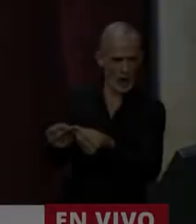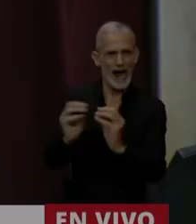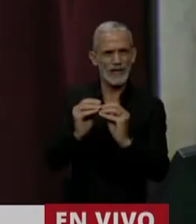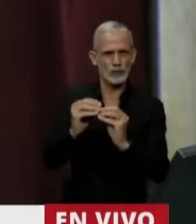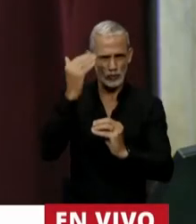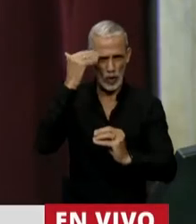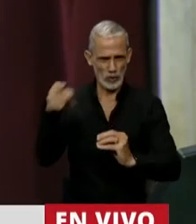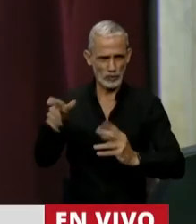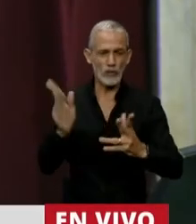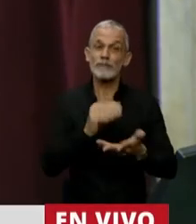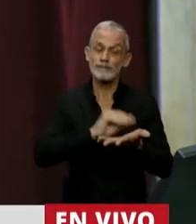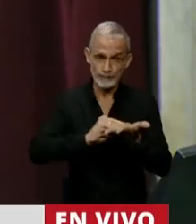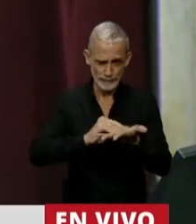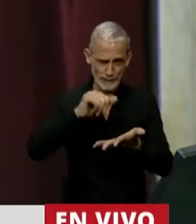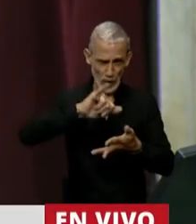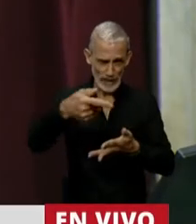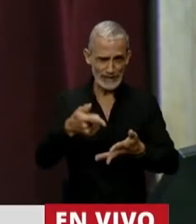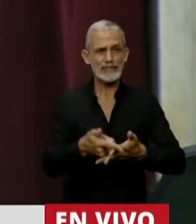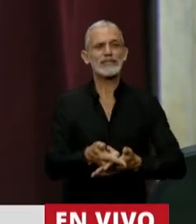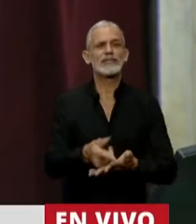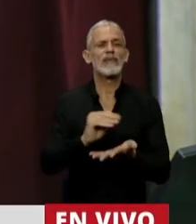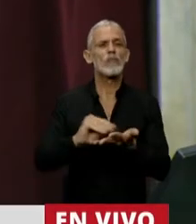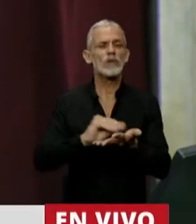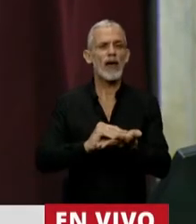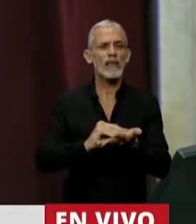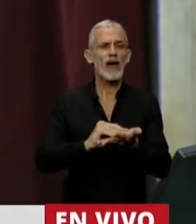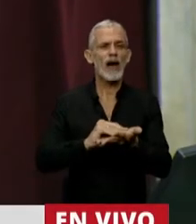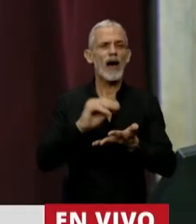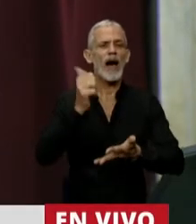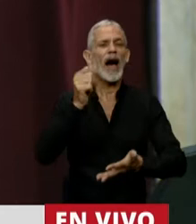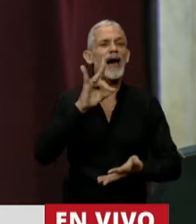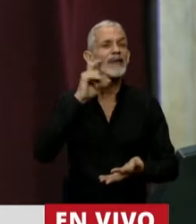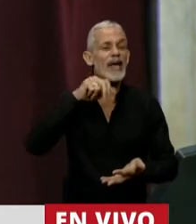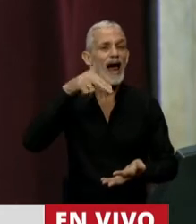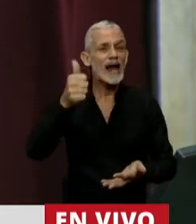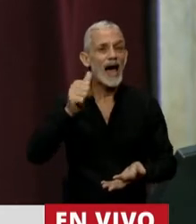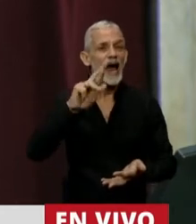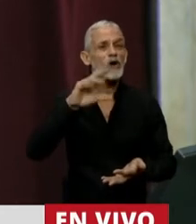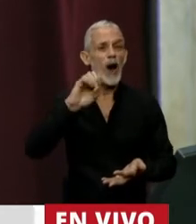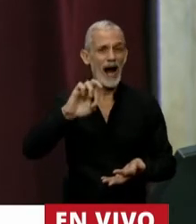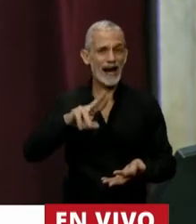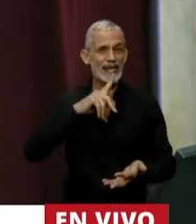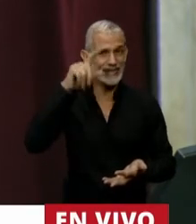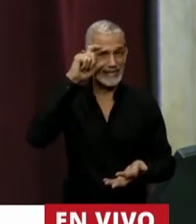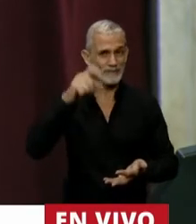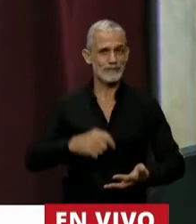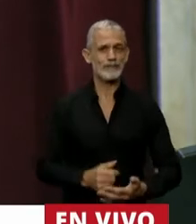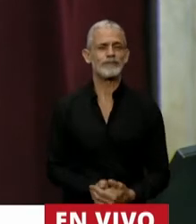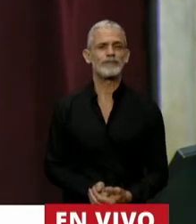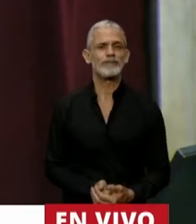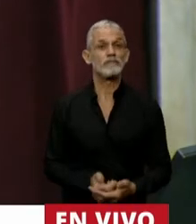Tiene la palabra la diputada Adriana Ruarte. Muchas gracias, señor presidente.